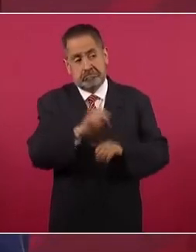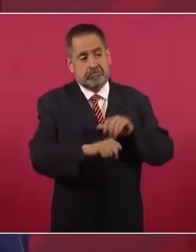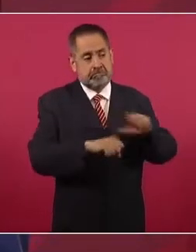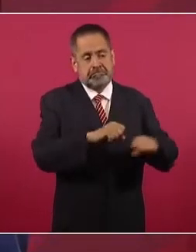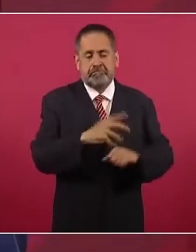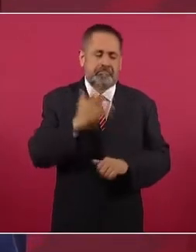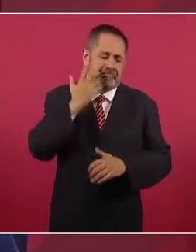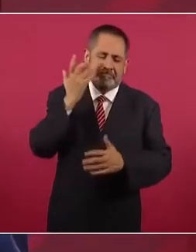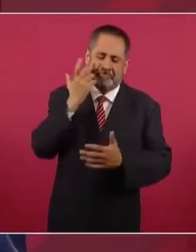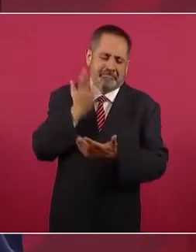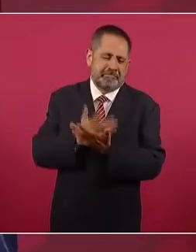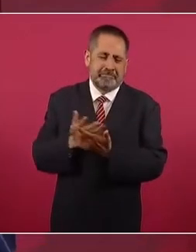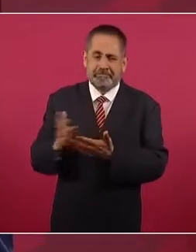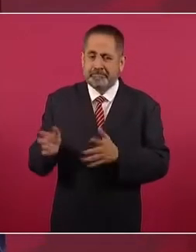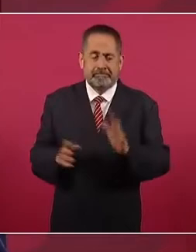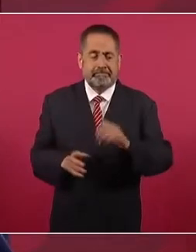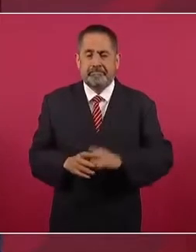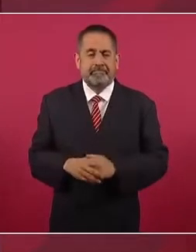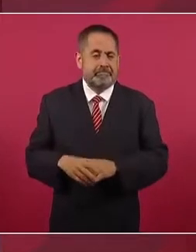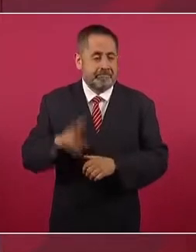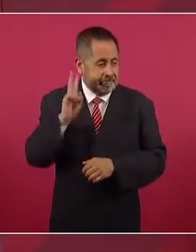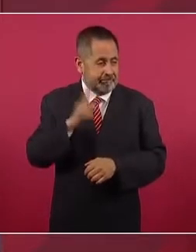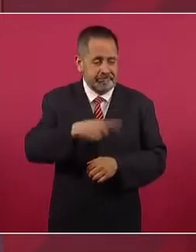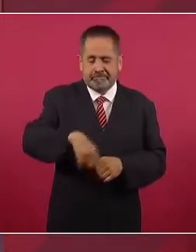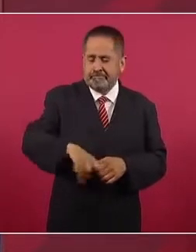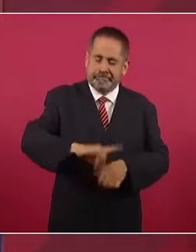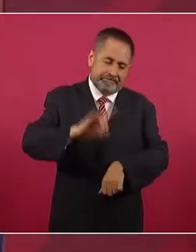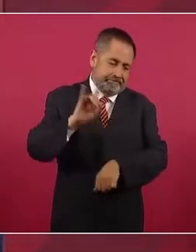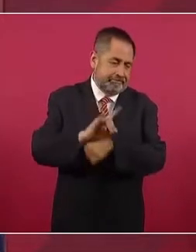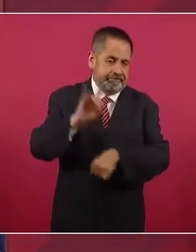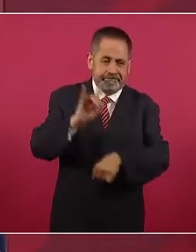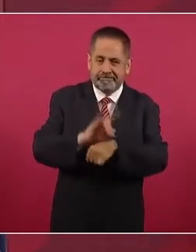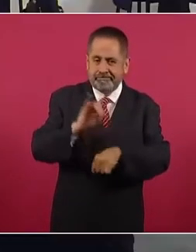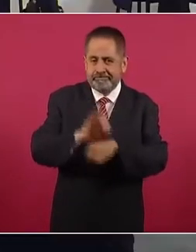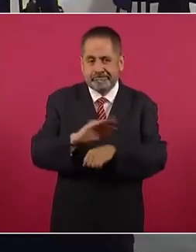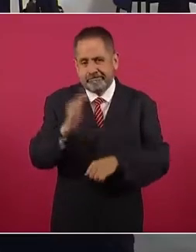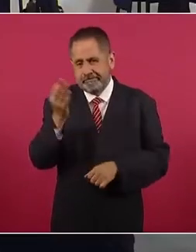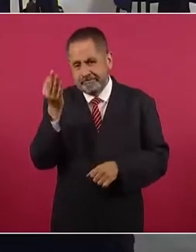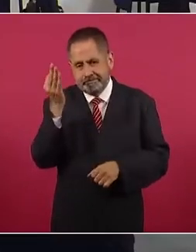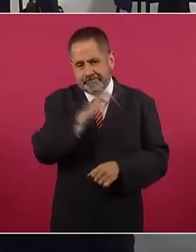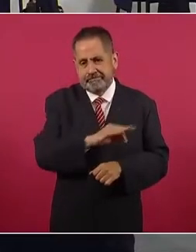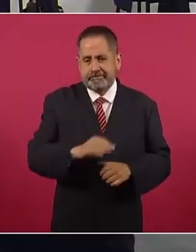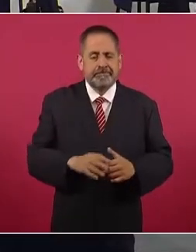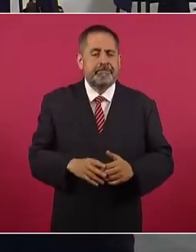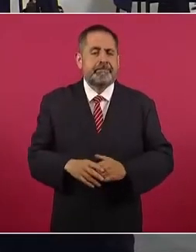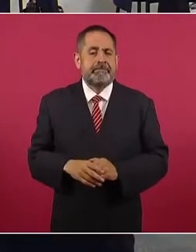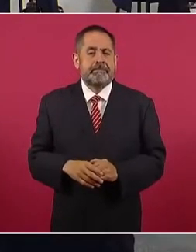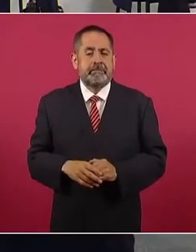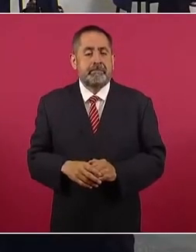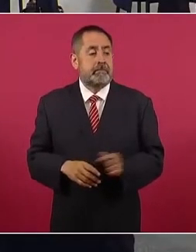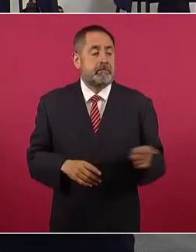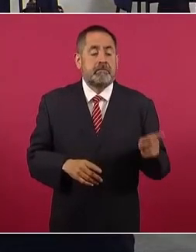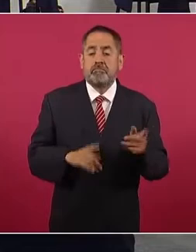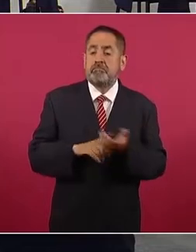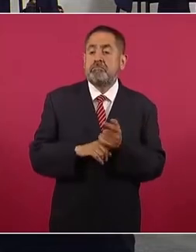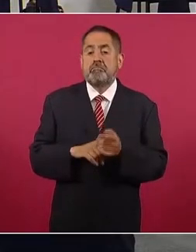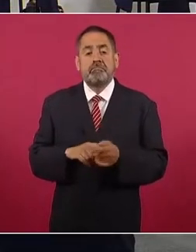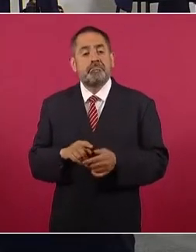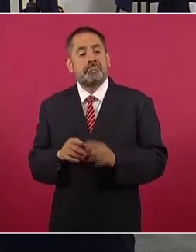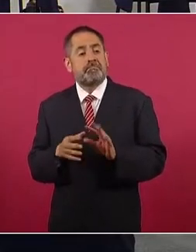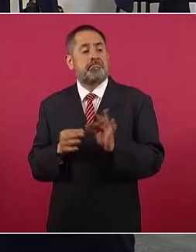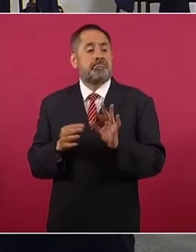simulación para aparentar de que